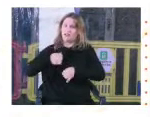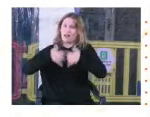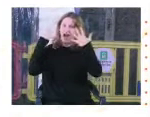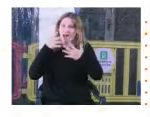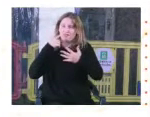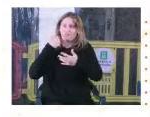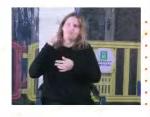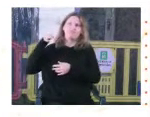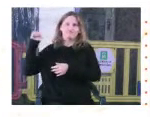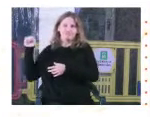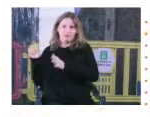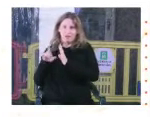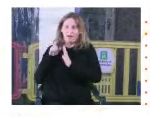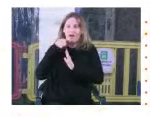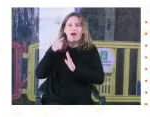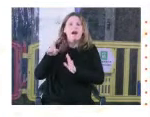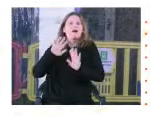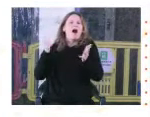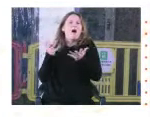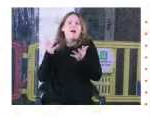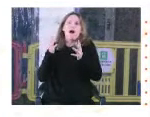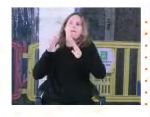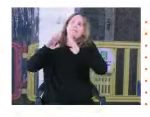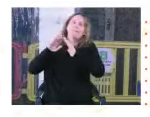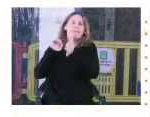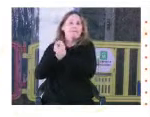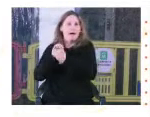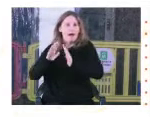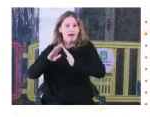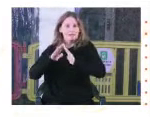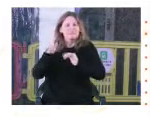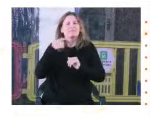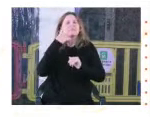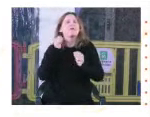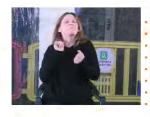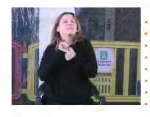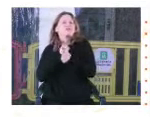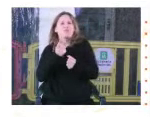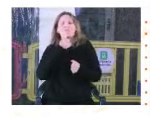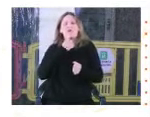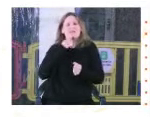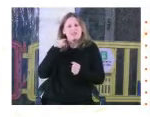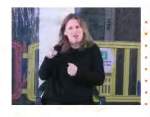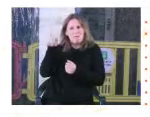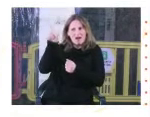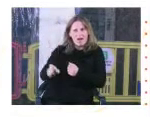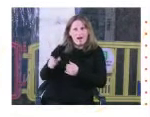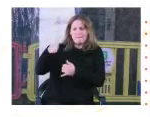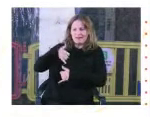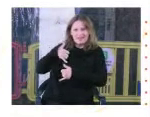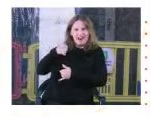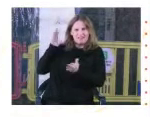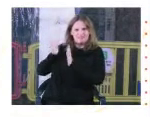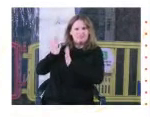dictadura y desde algunos espacios se busca hablar de prisioneros políticos para referirse a estos militares represores y nosotros